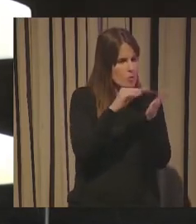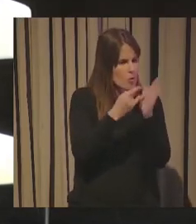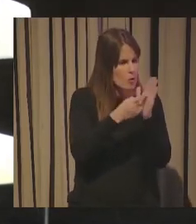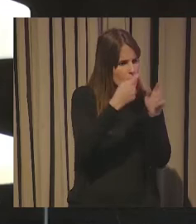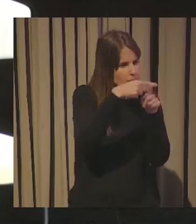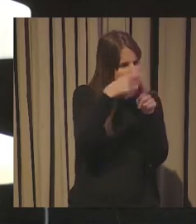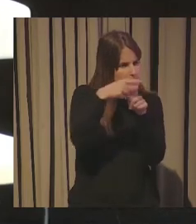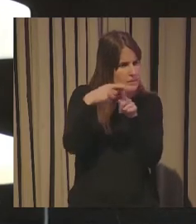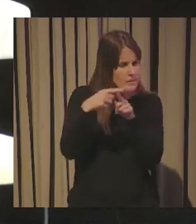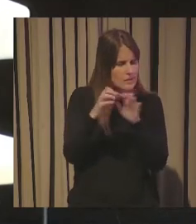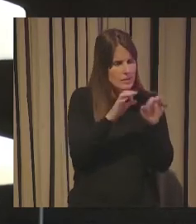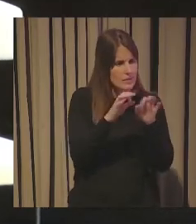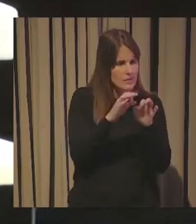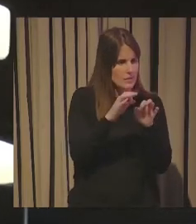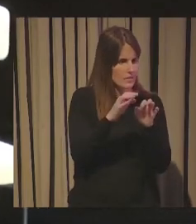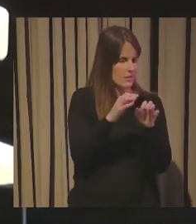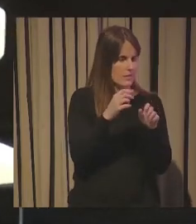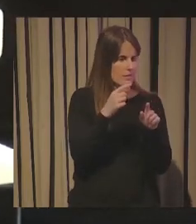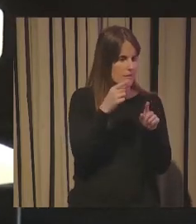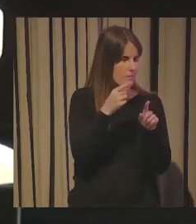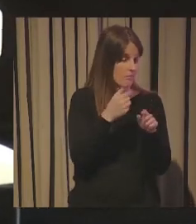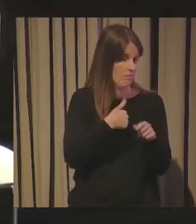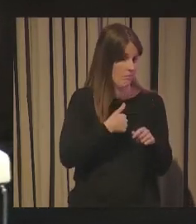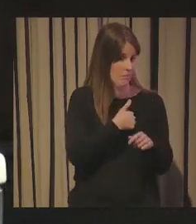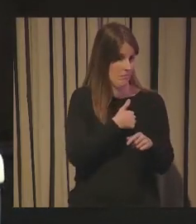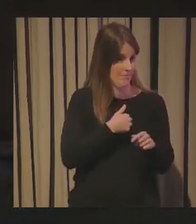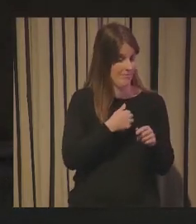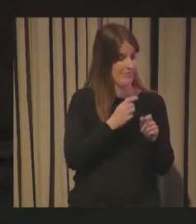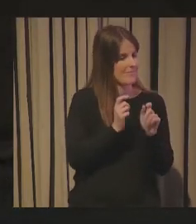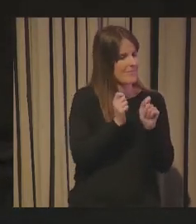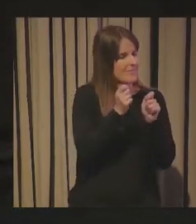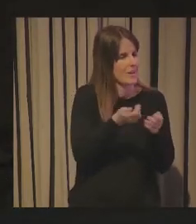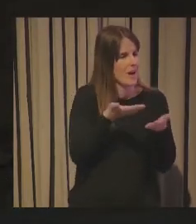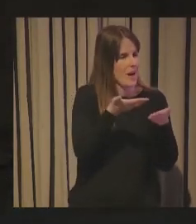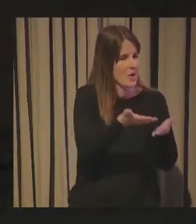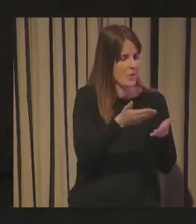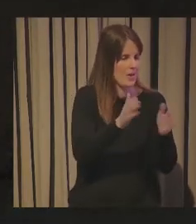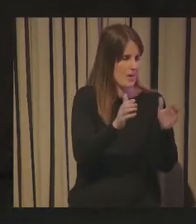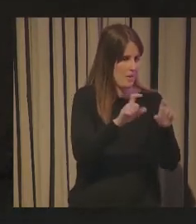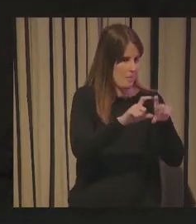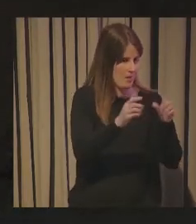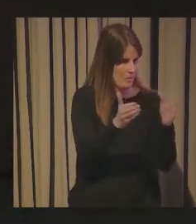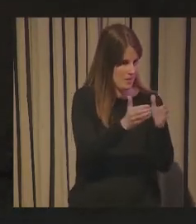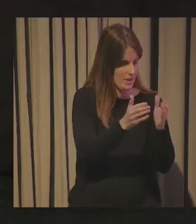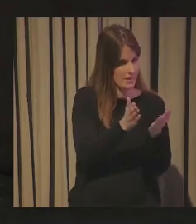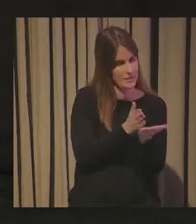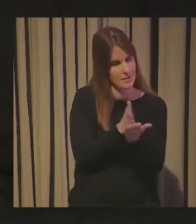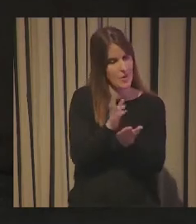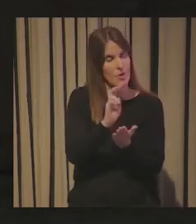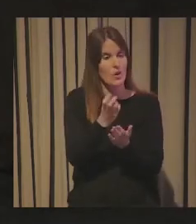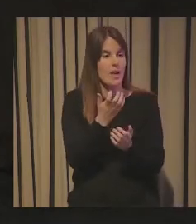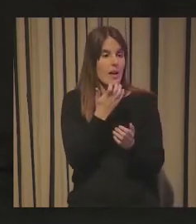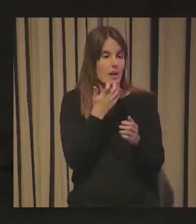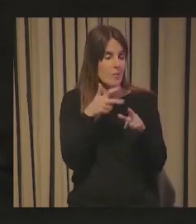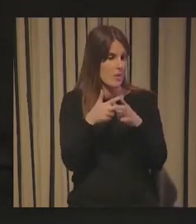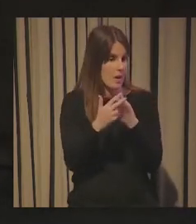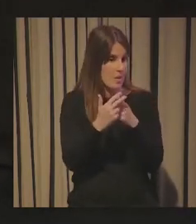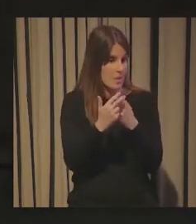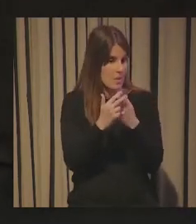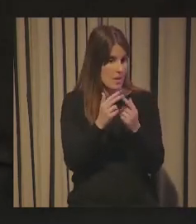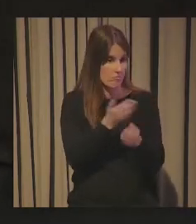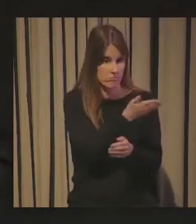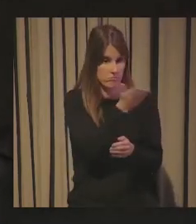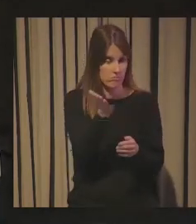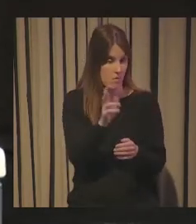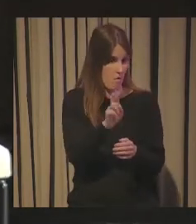podemos ofrecer, en este caso por el rol que me corresponde, a las pymes. Y por otra parte, para dar un ejemplo de una herramienta que puede ser muy útil para que cualquier